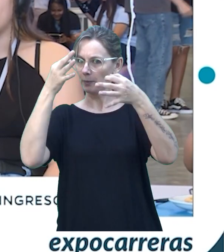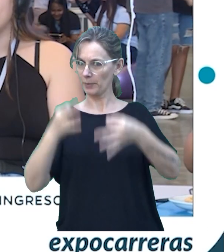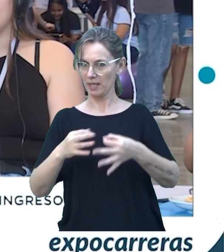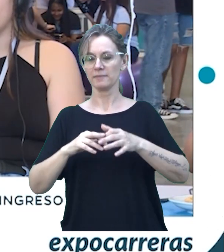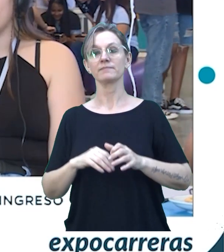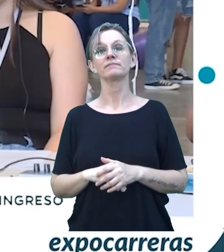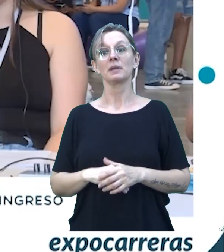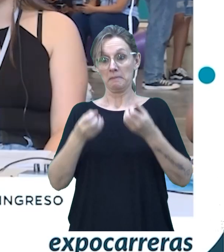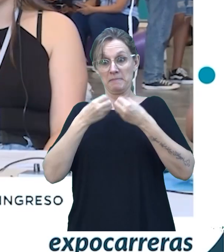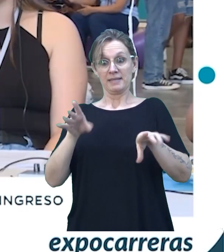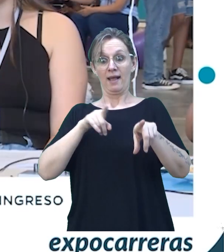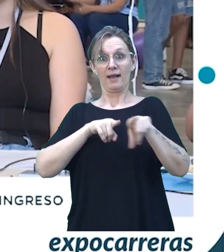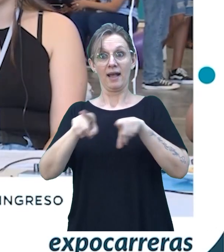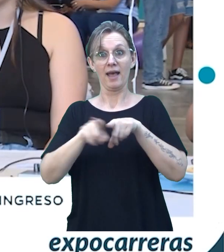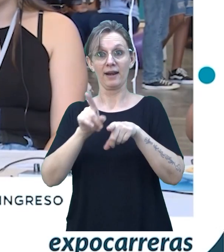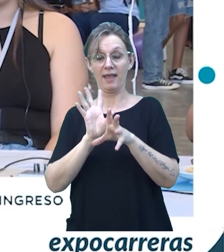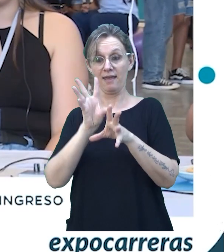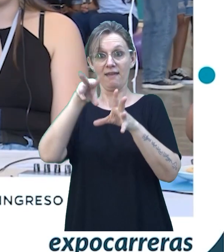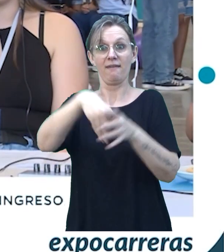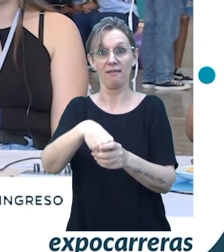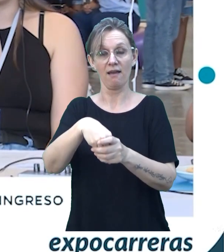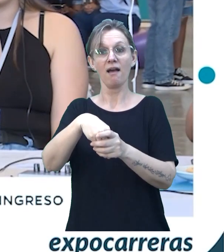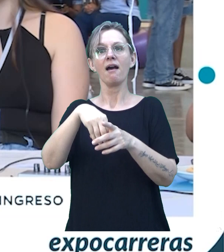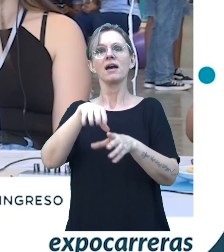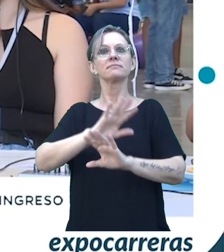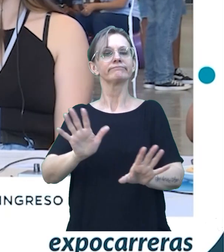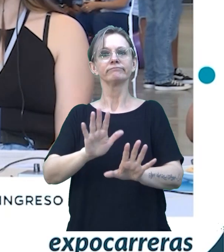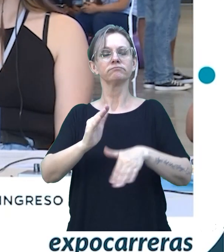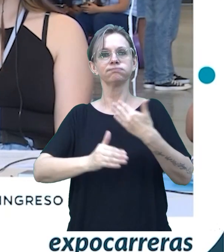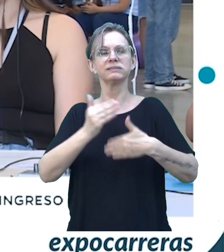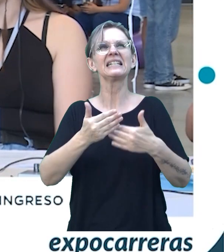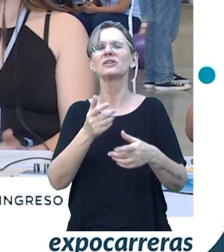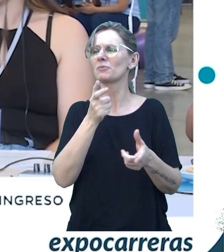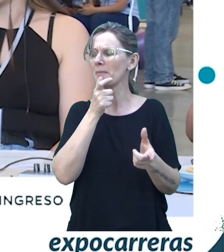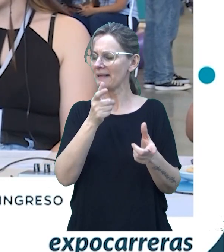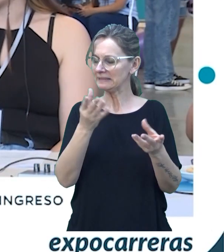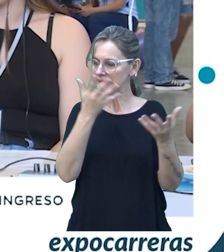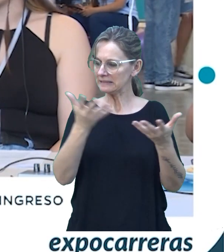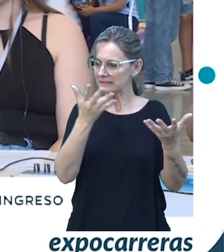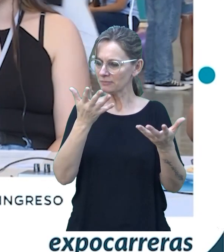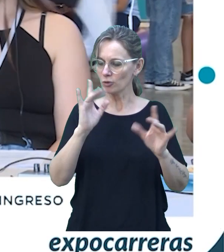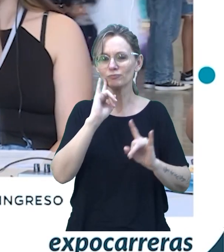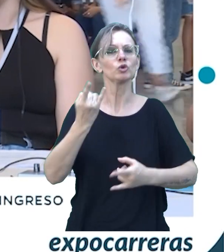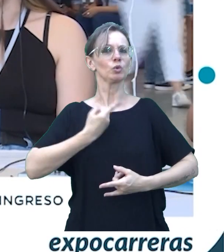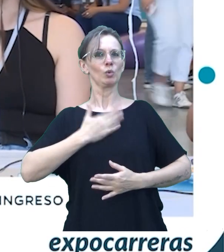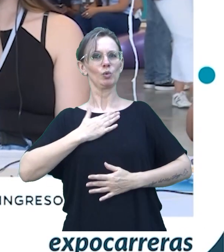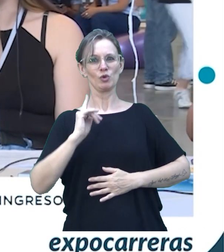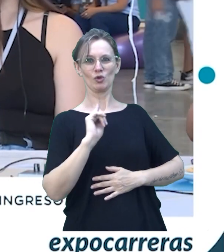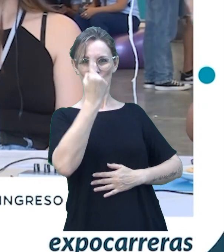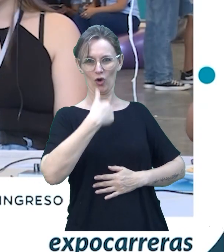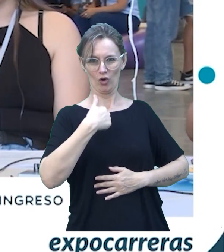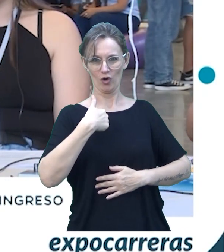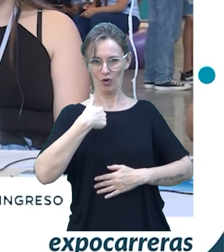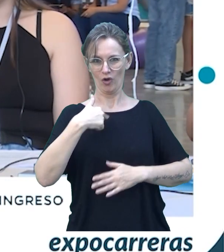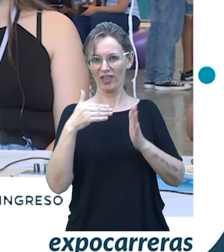carrera, o sea, empezás a hacer, no me sale la palabra, que te autogestionás básicamente. todo depende de vos